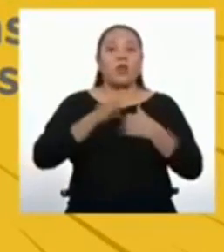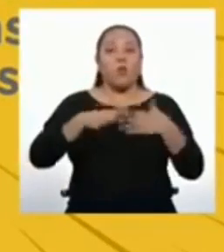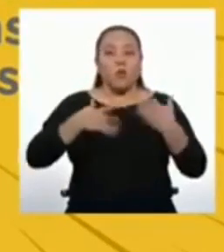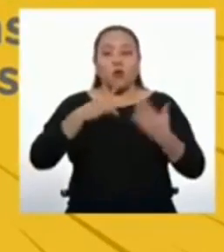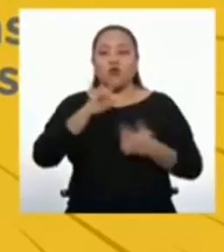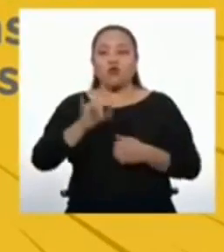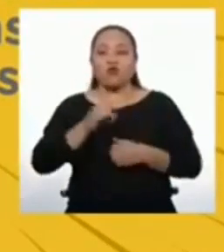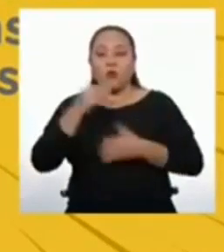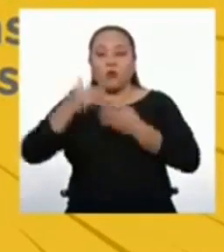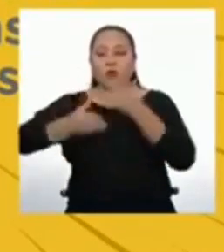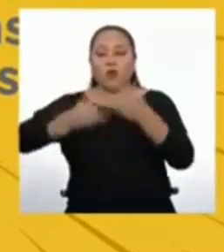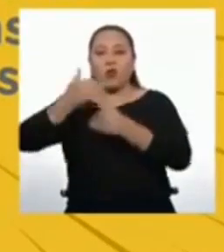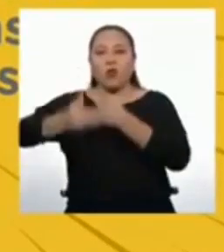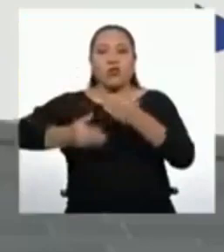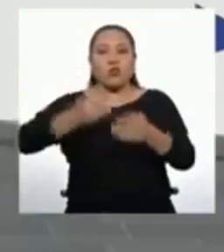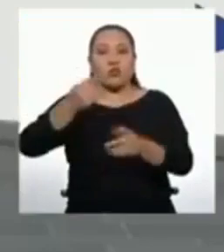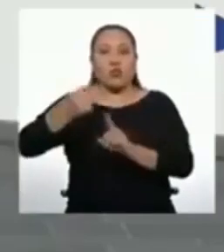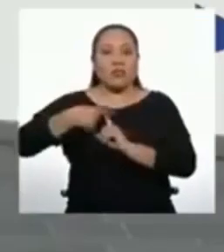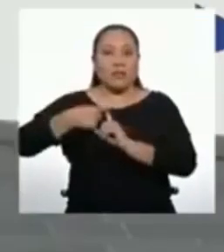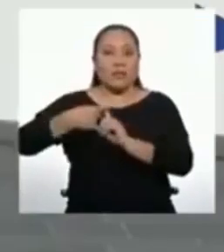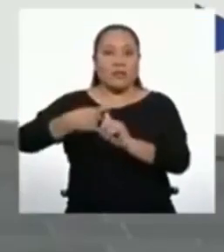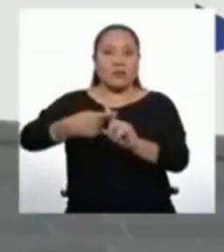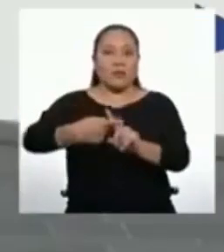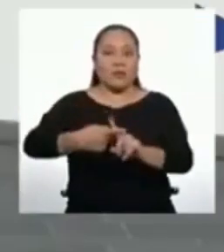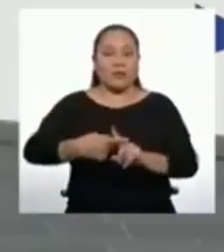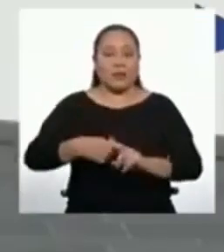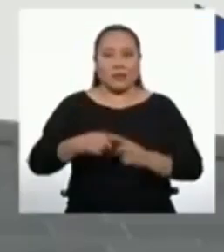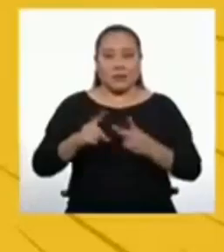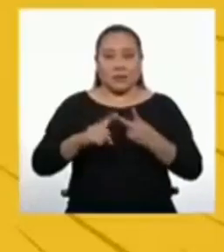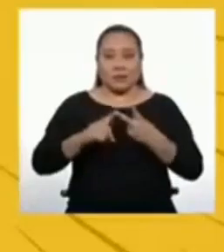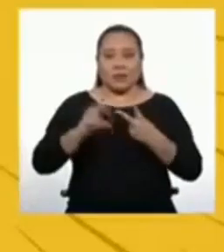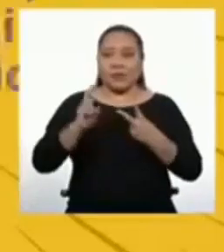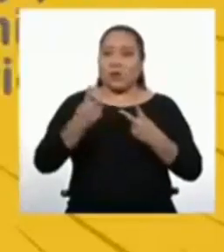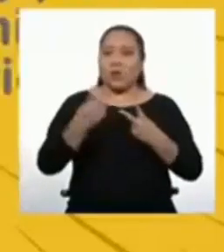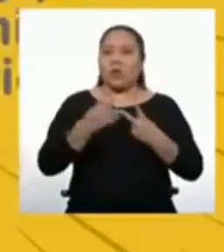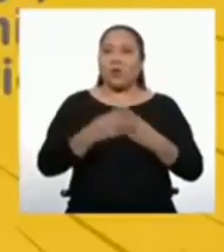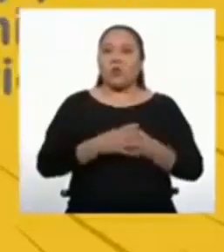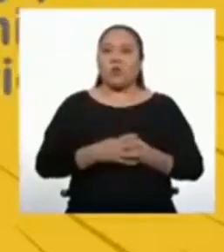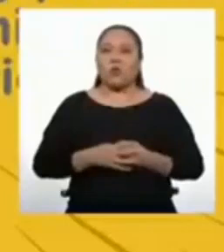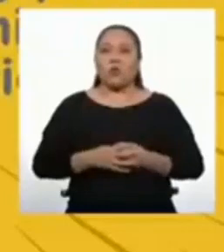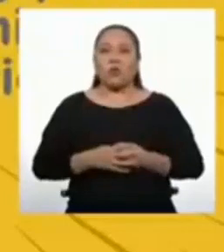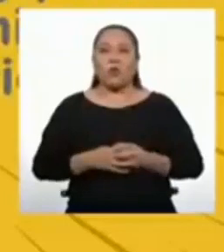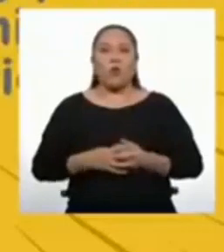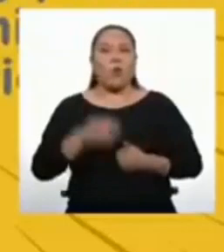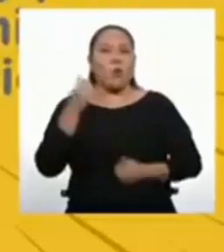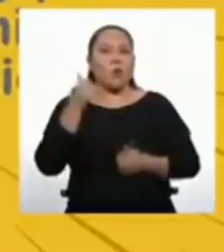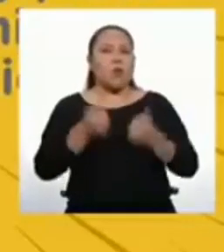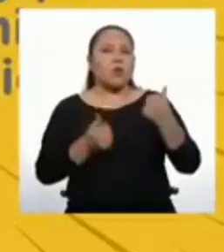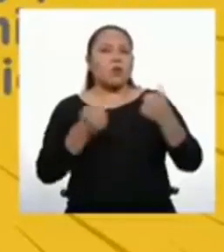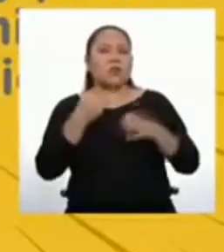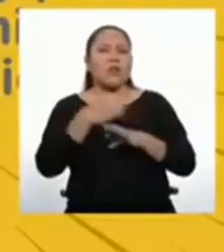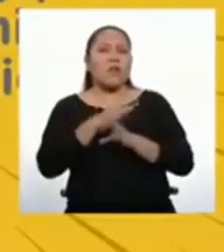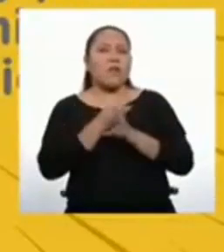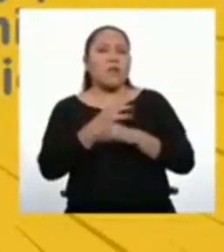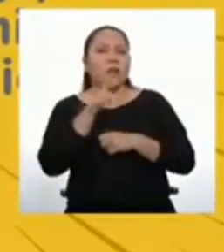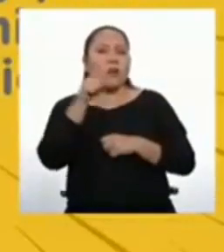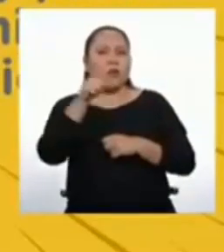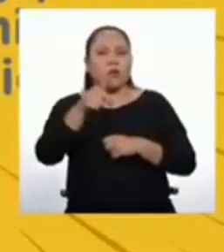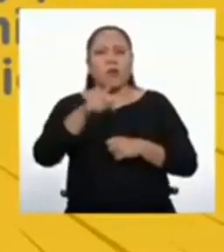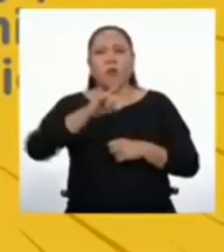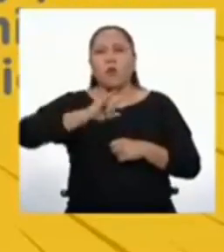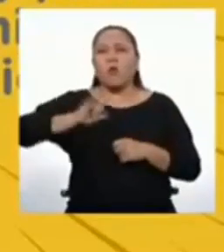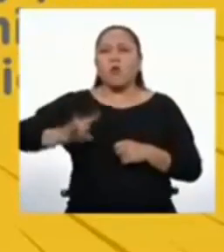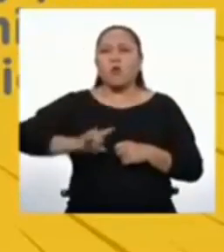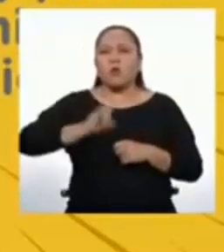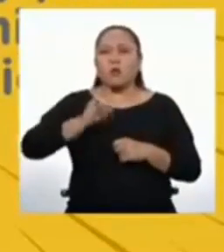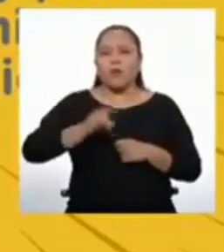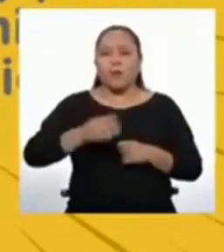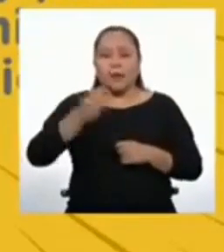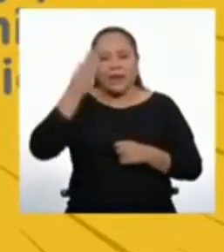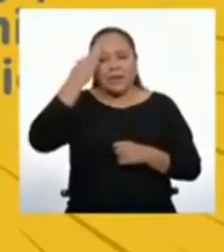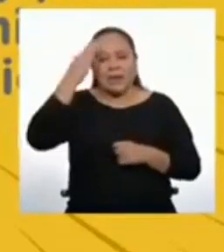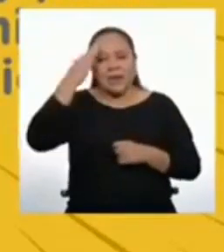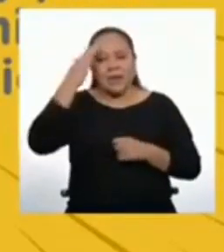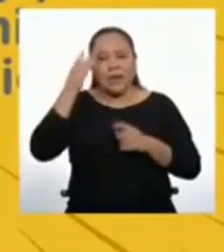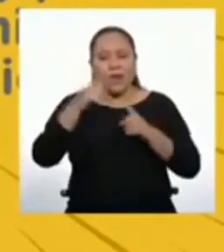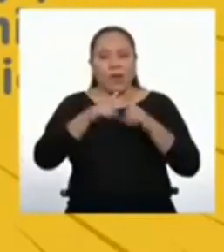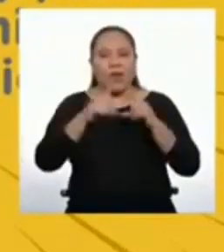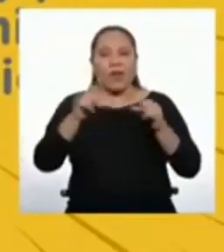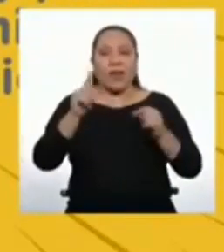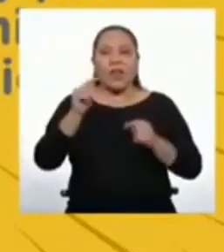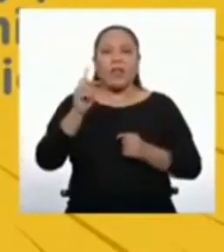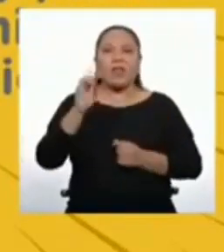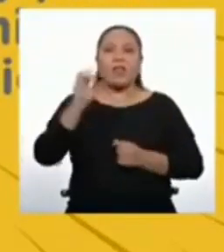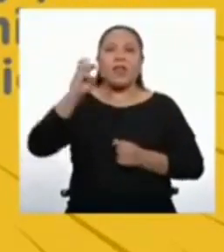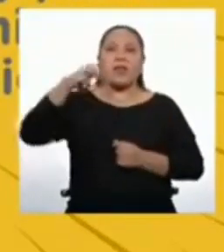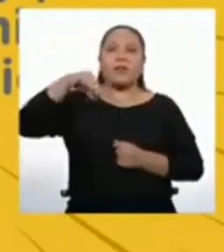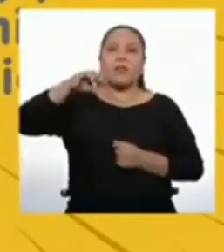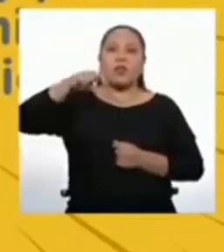utilizar las progresiones aritméticas? Segundo, ¿qué estrategias puedes usar para calcular el término inésimo y